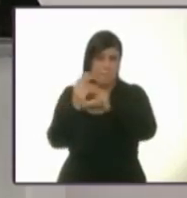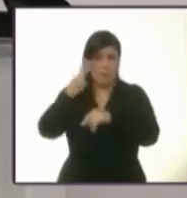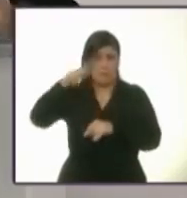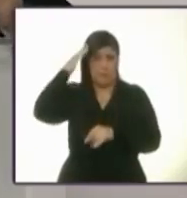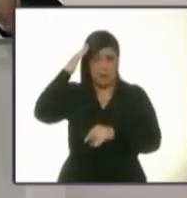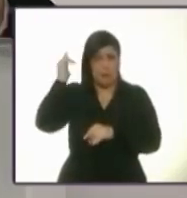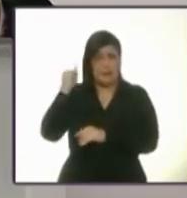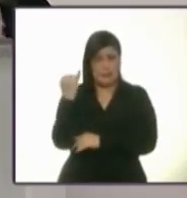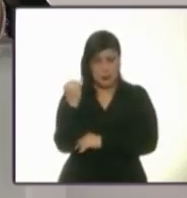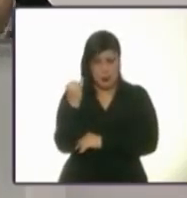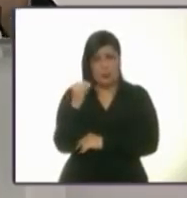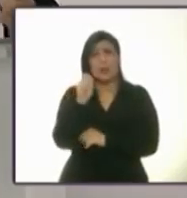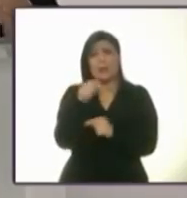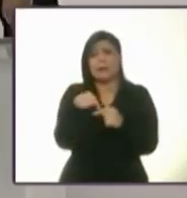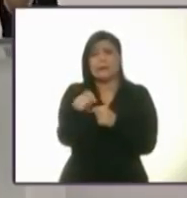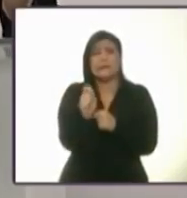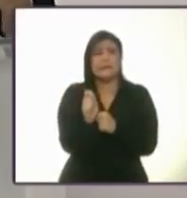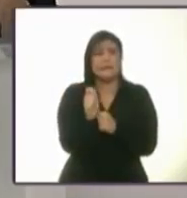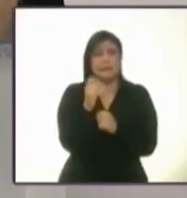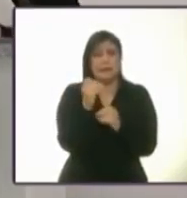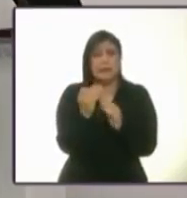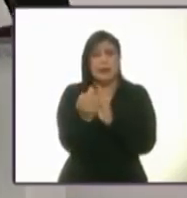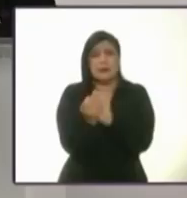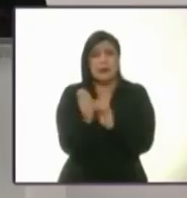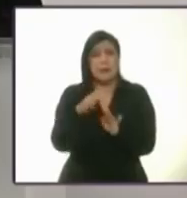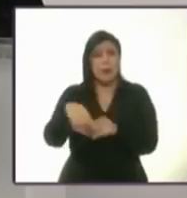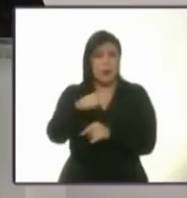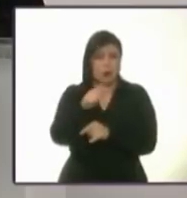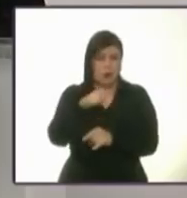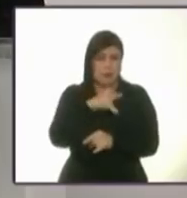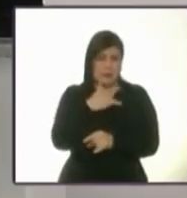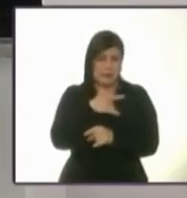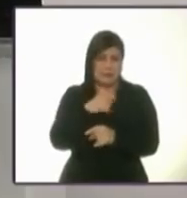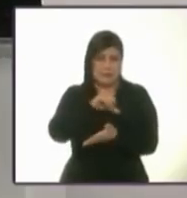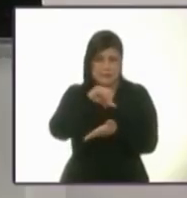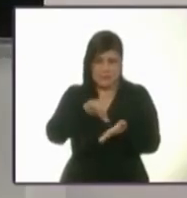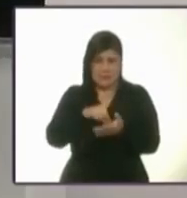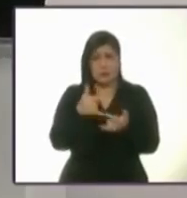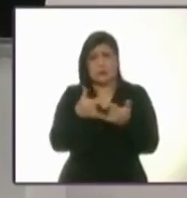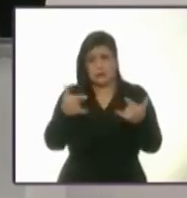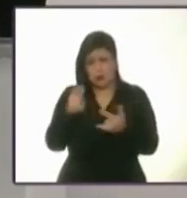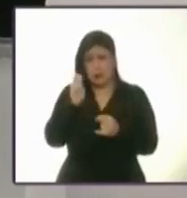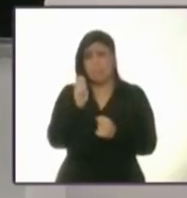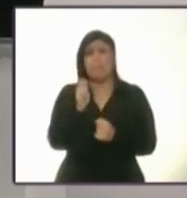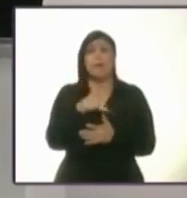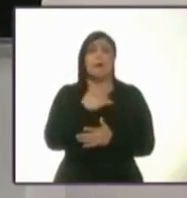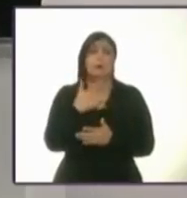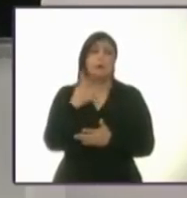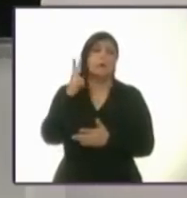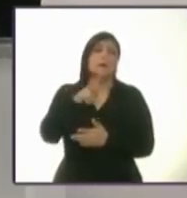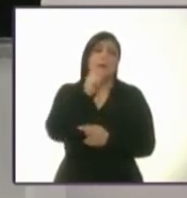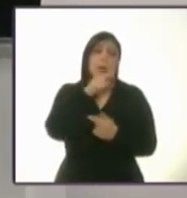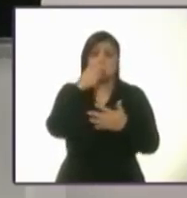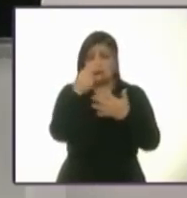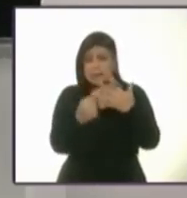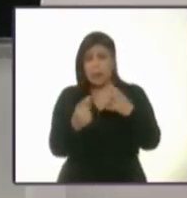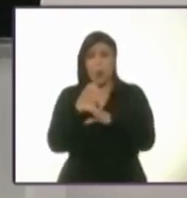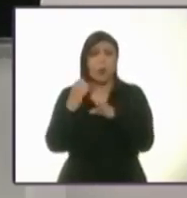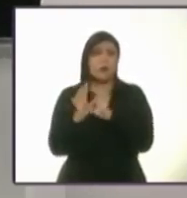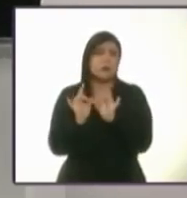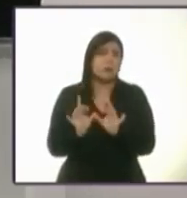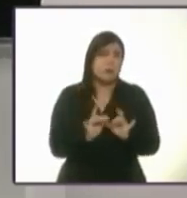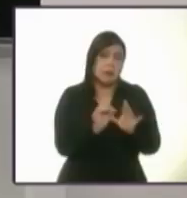insurgentes a unos pasos, unas cuadras del corazón de la ciudad, del centro histórico y otros acontecimientos que se fueron